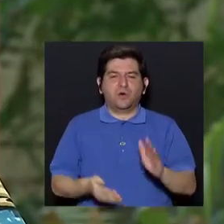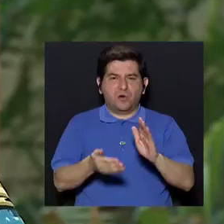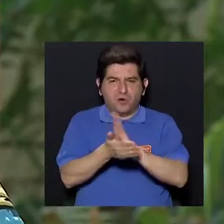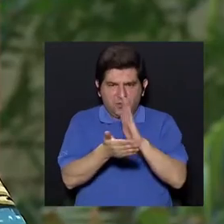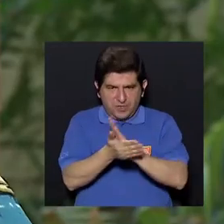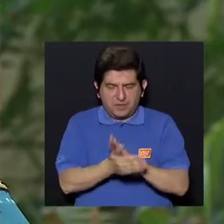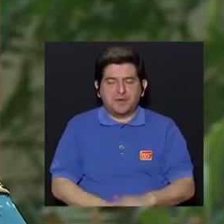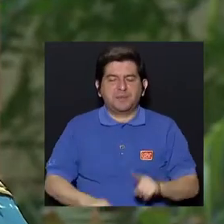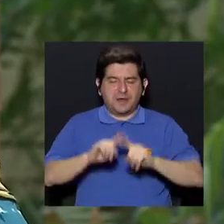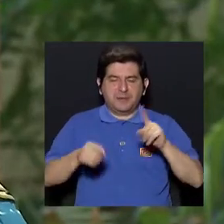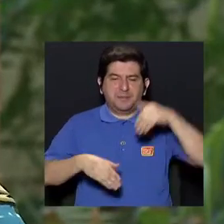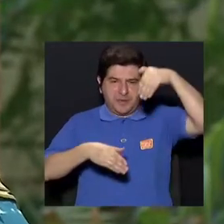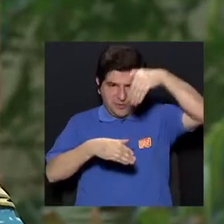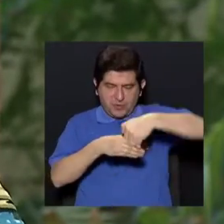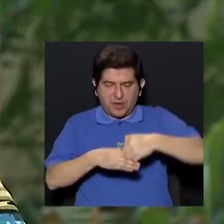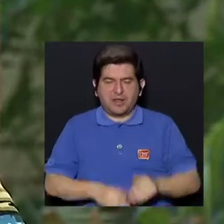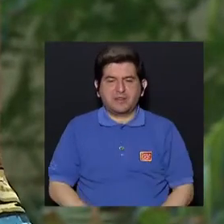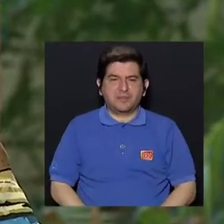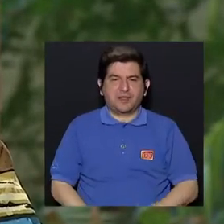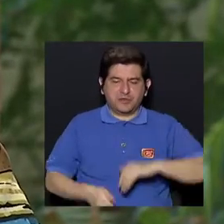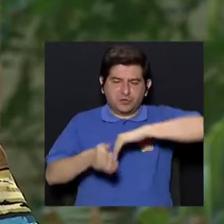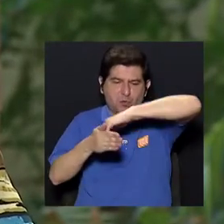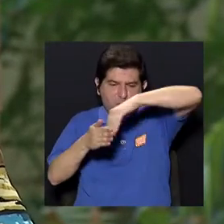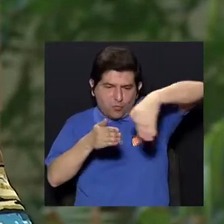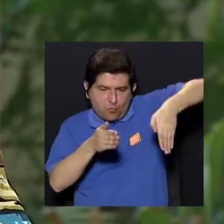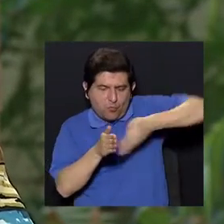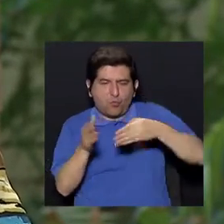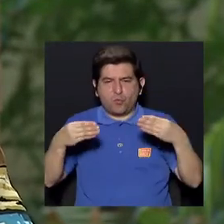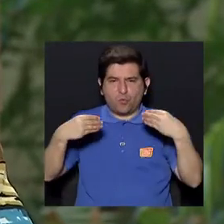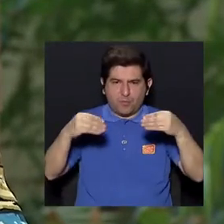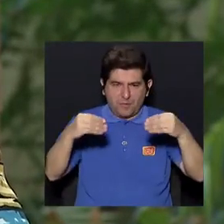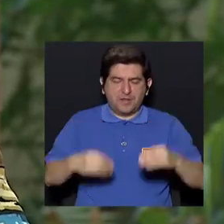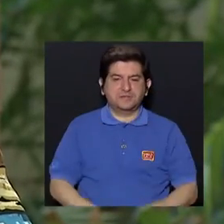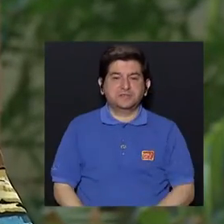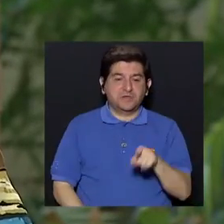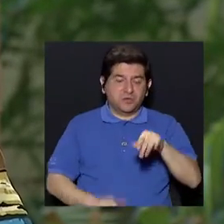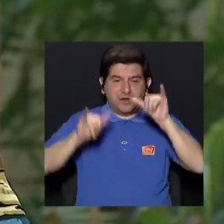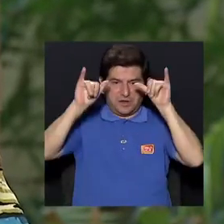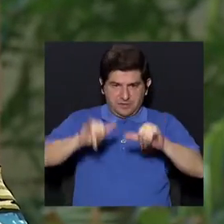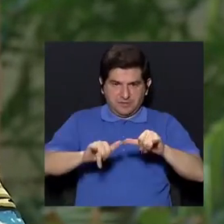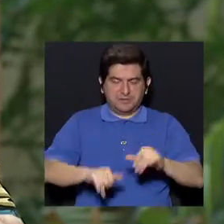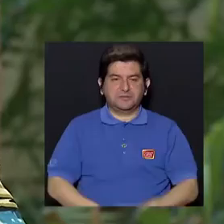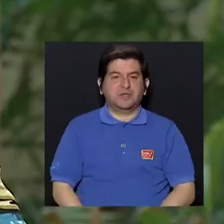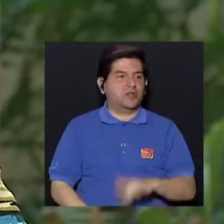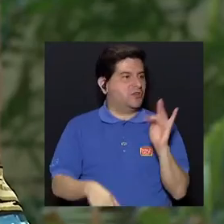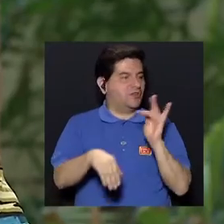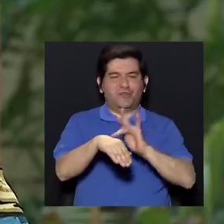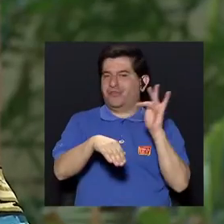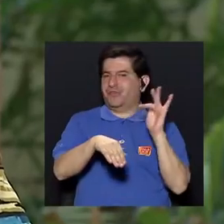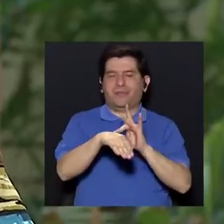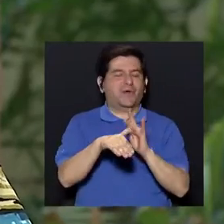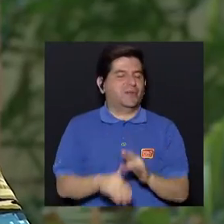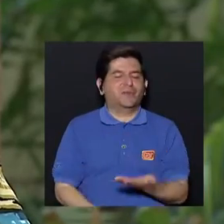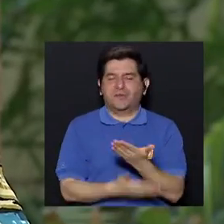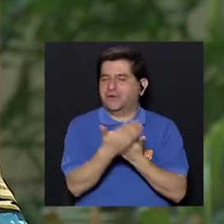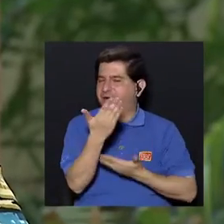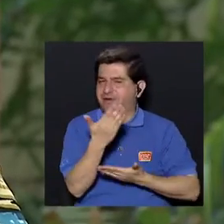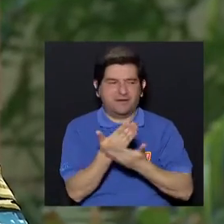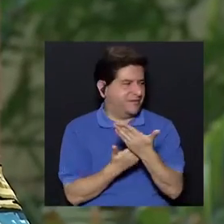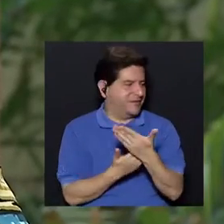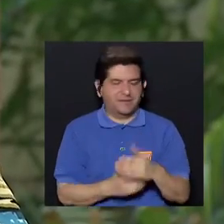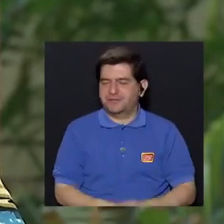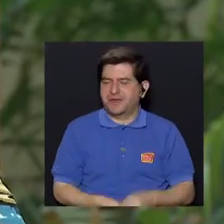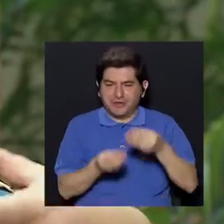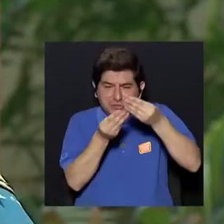bolsa plástica por dentro y demás, de tal forma que cualquier derrame y demás lo dejemos ahí contenido, que no lo toquemos con la mano, ¿verdad? Esos